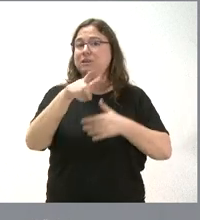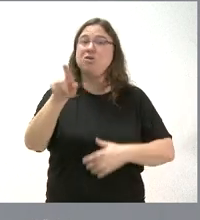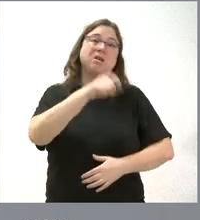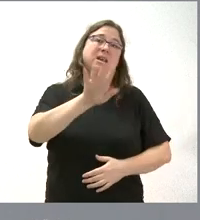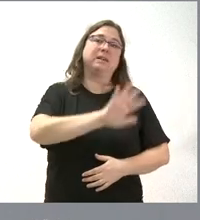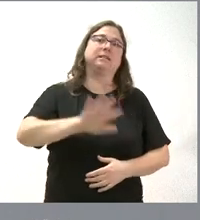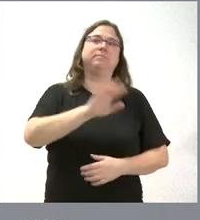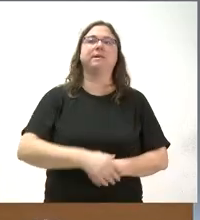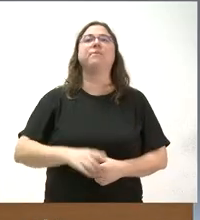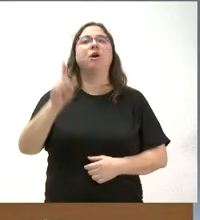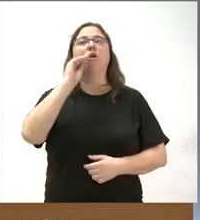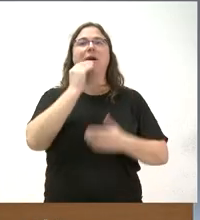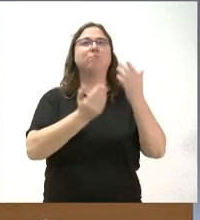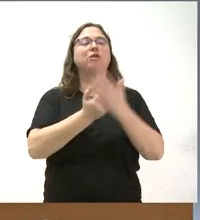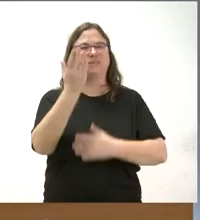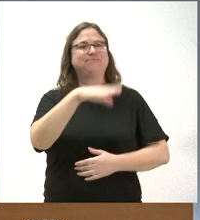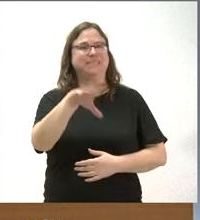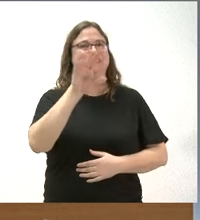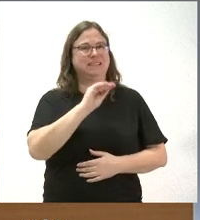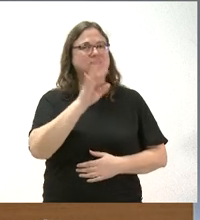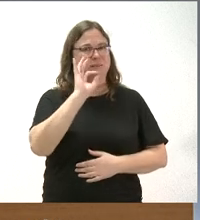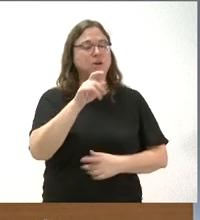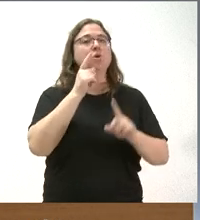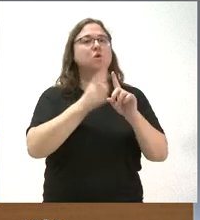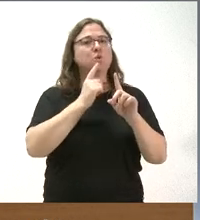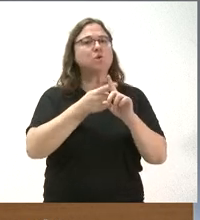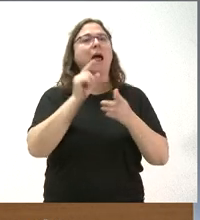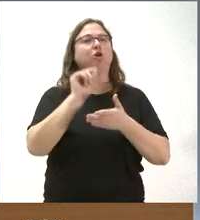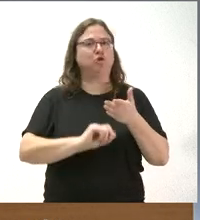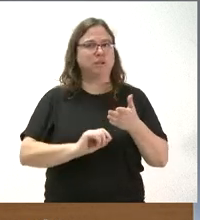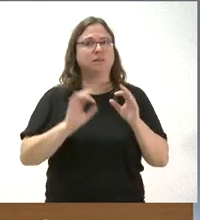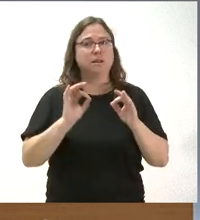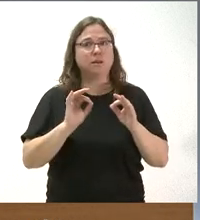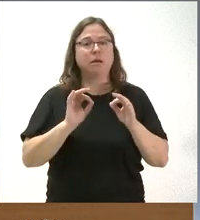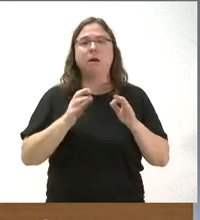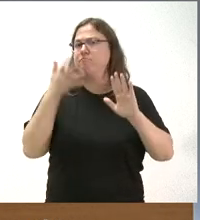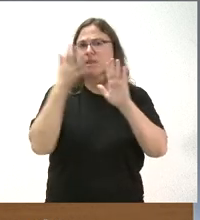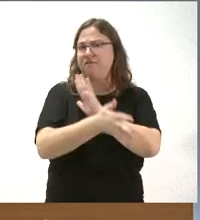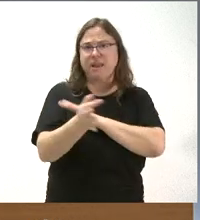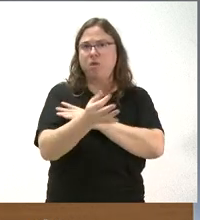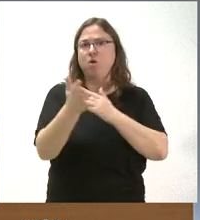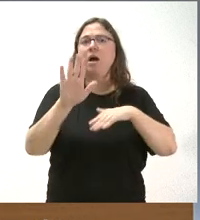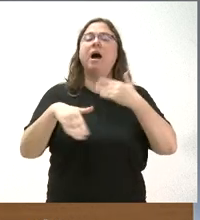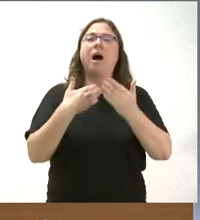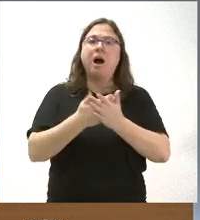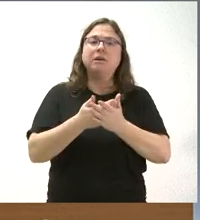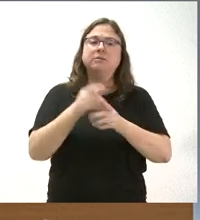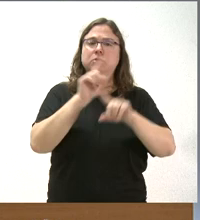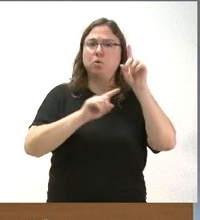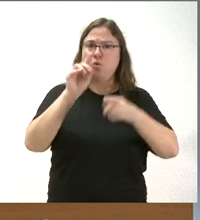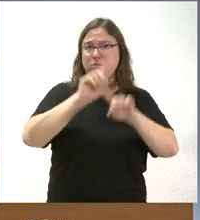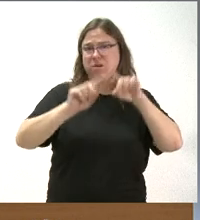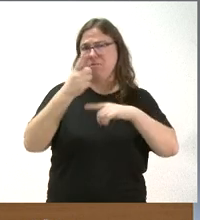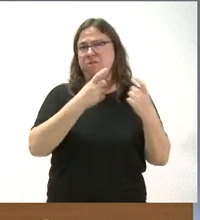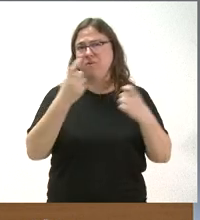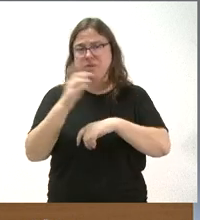Hola, ¿qué tal? Buenos días. Sí, entiendo por lo que dice que se va a utilizar este tipo de contratos de manera indefinida hasta que se resuelvan este tipo de problemas de